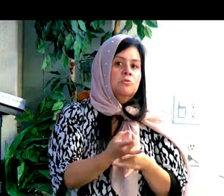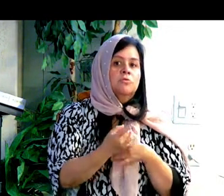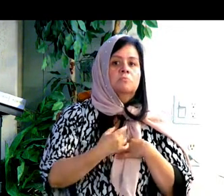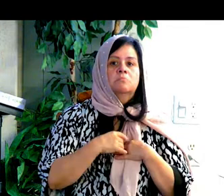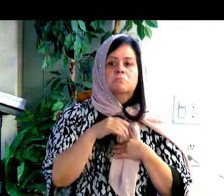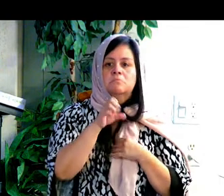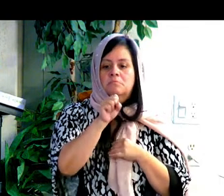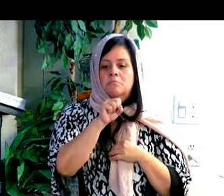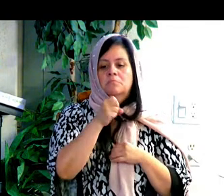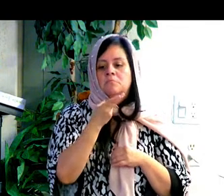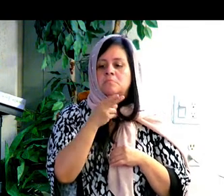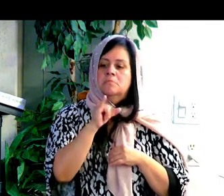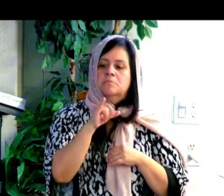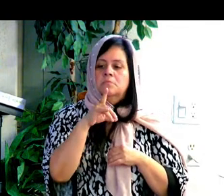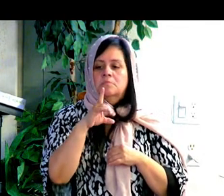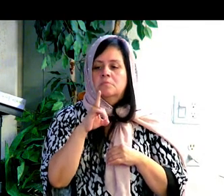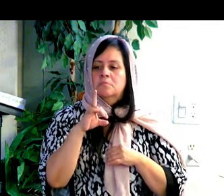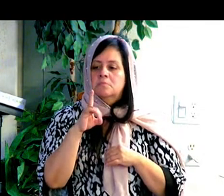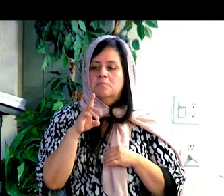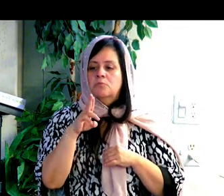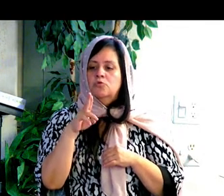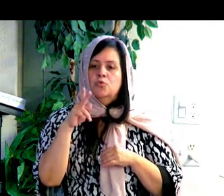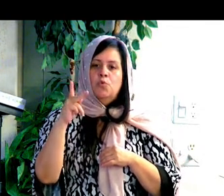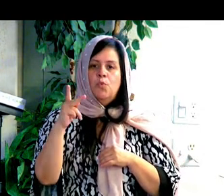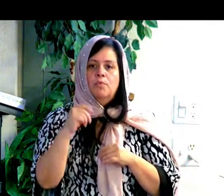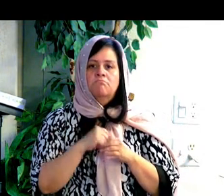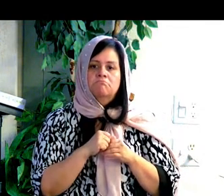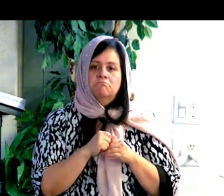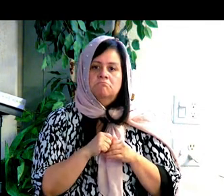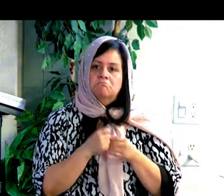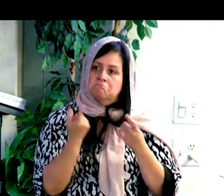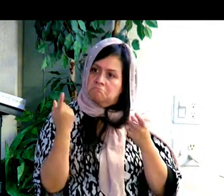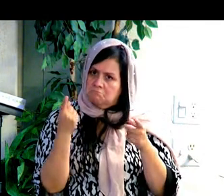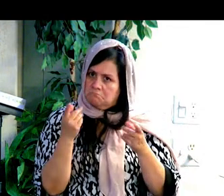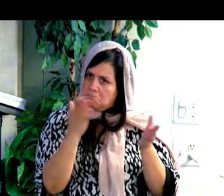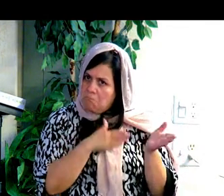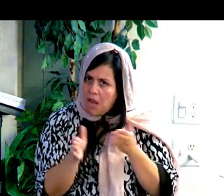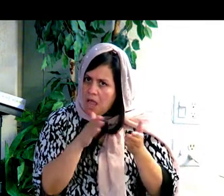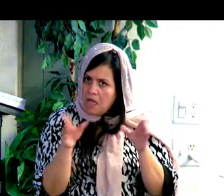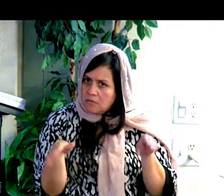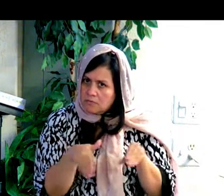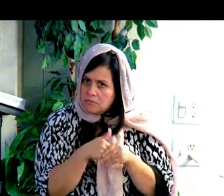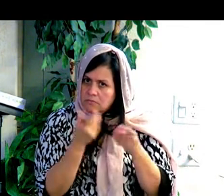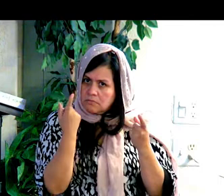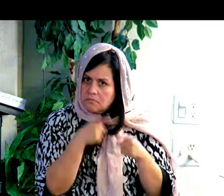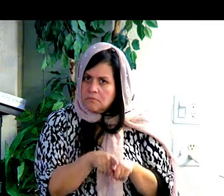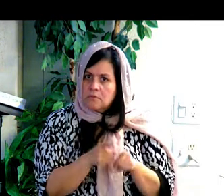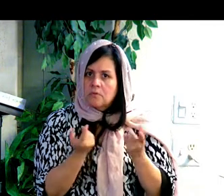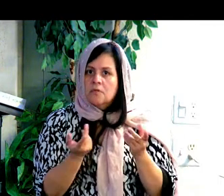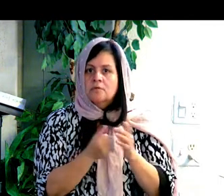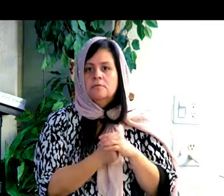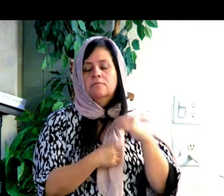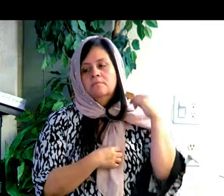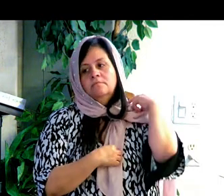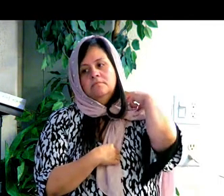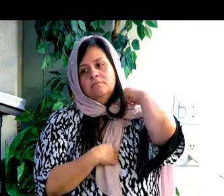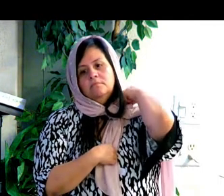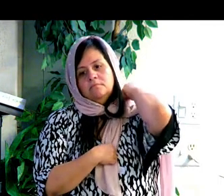Es como planear, decir, ah, pues, vamos a casarnos y hablar de los planes de la boda.